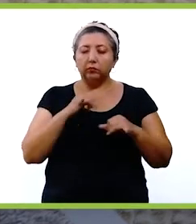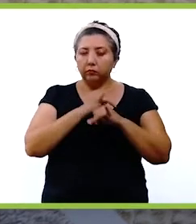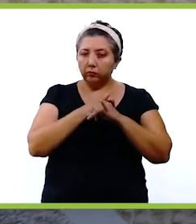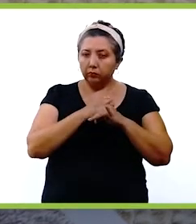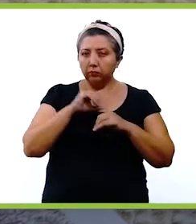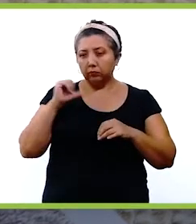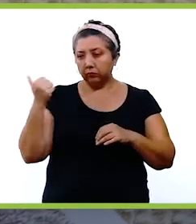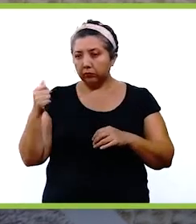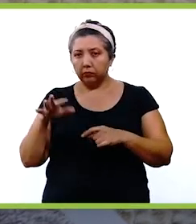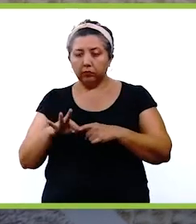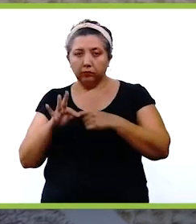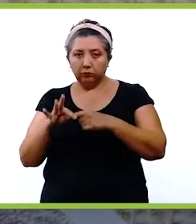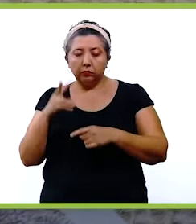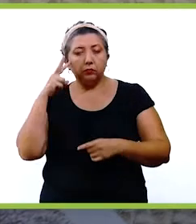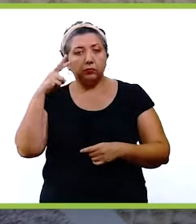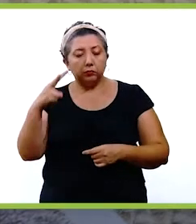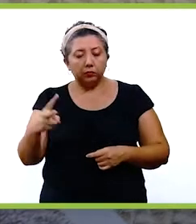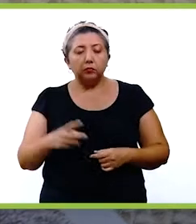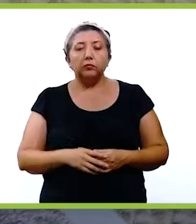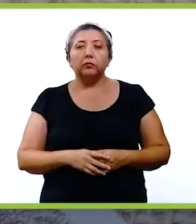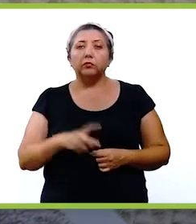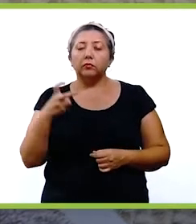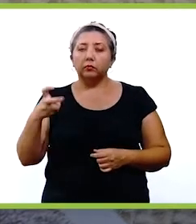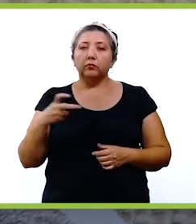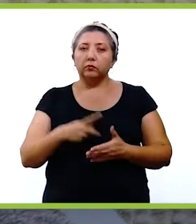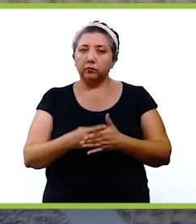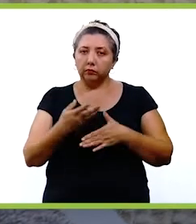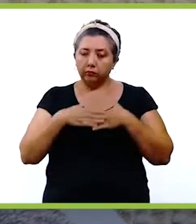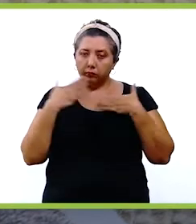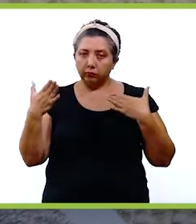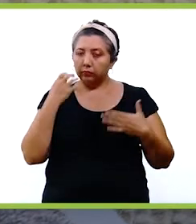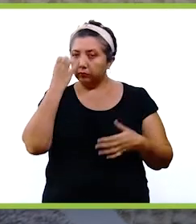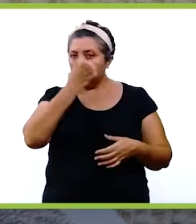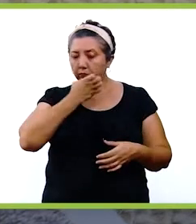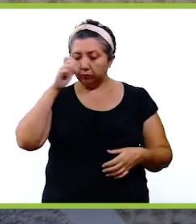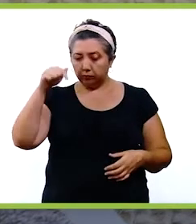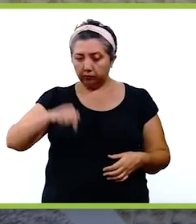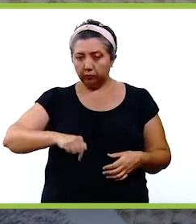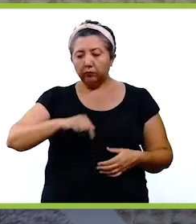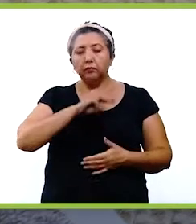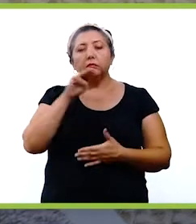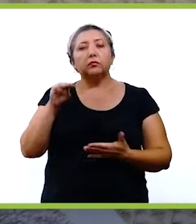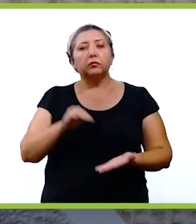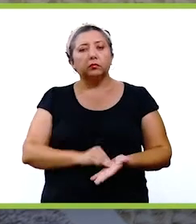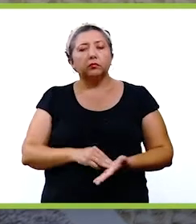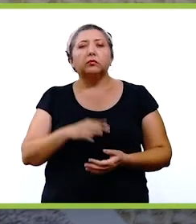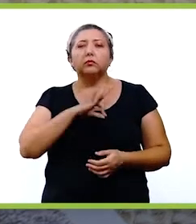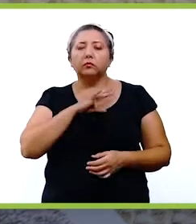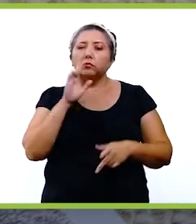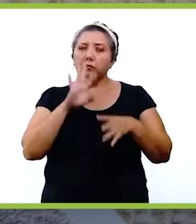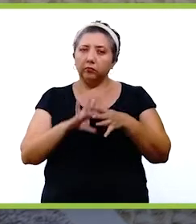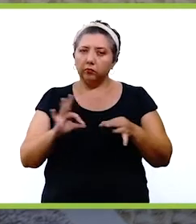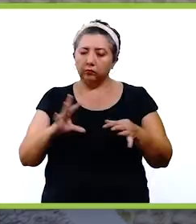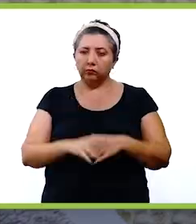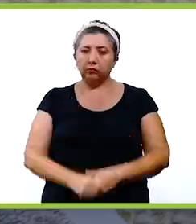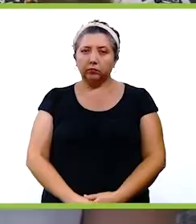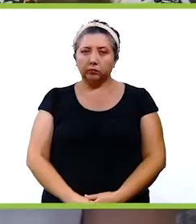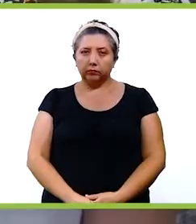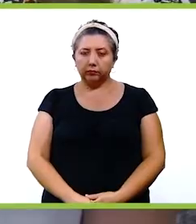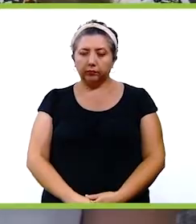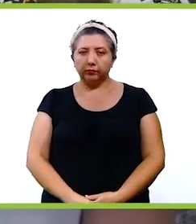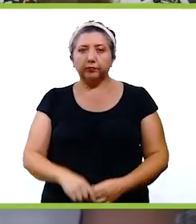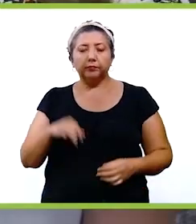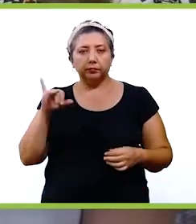distancia. Usted supervisó personalmente este proceso en una escuela aquí en la Ciudad de Mérida. ¿Qué nos podría contar al respecto?